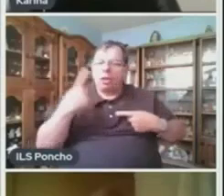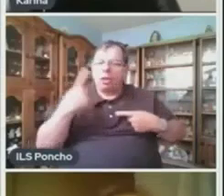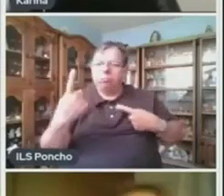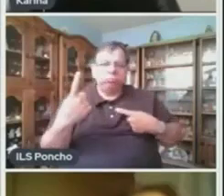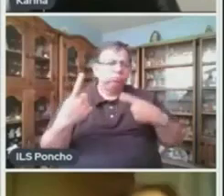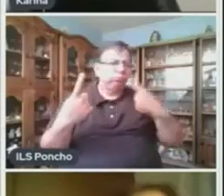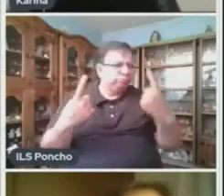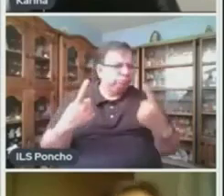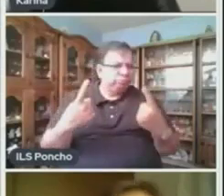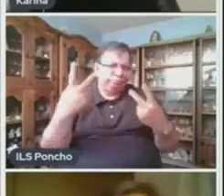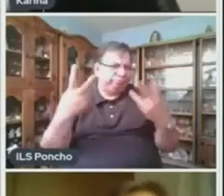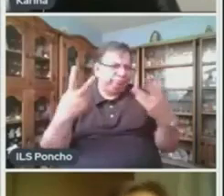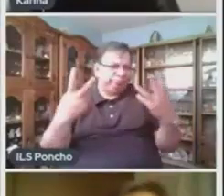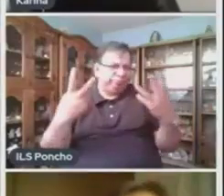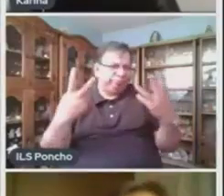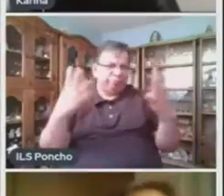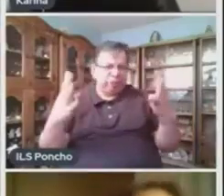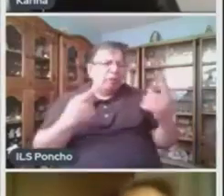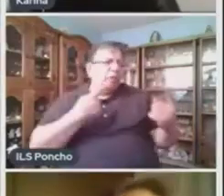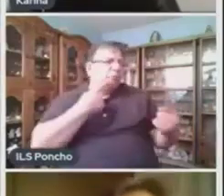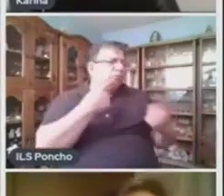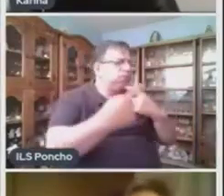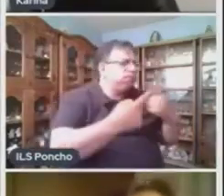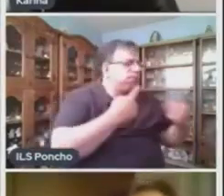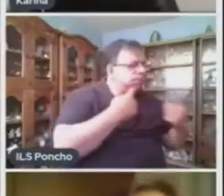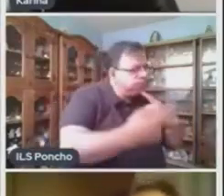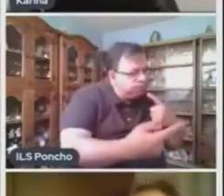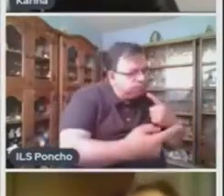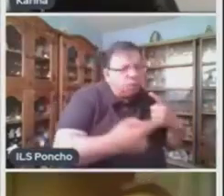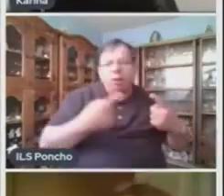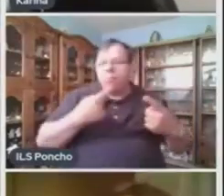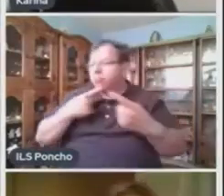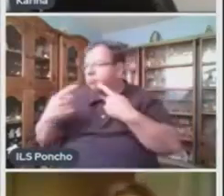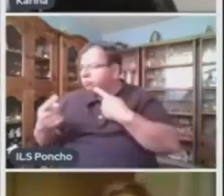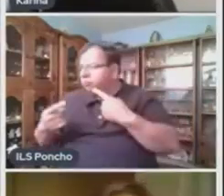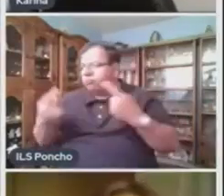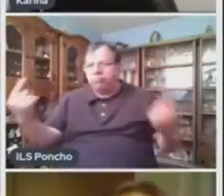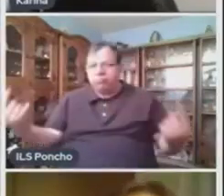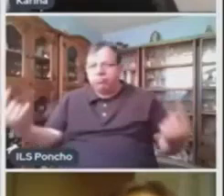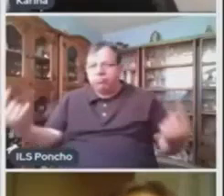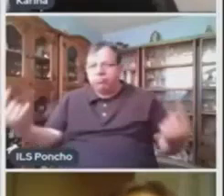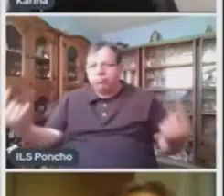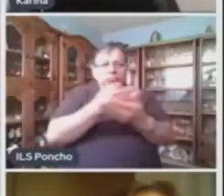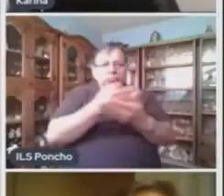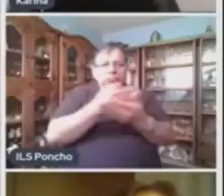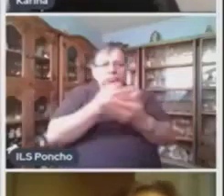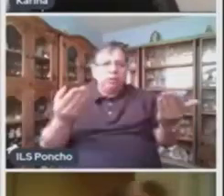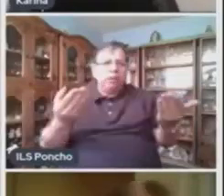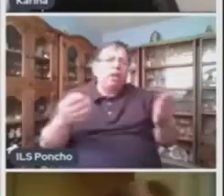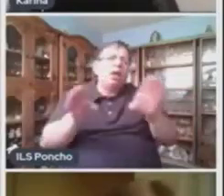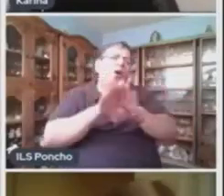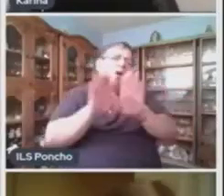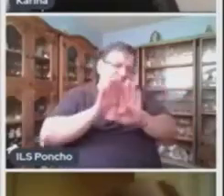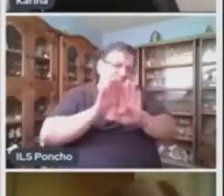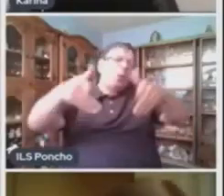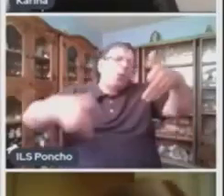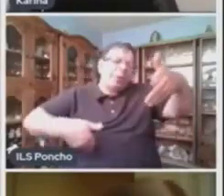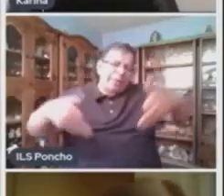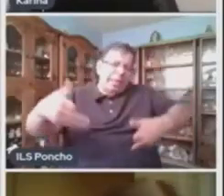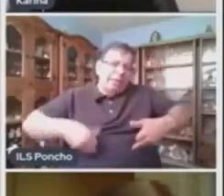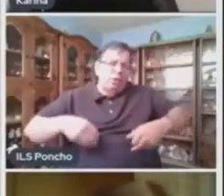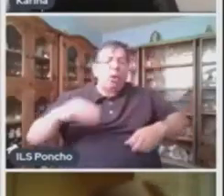comentando y alternando en una plática. Lo más común son las obras de teatro.